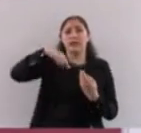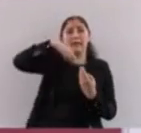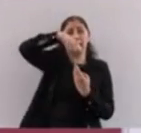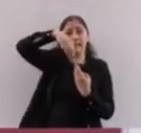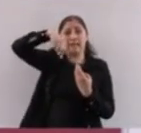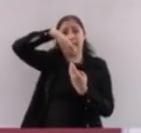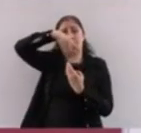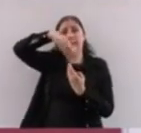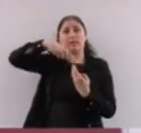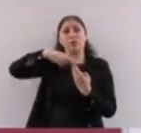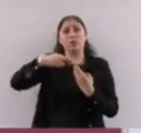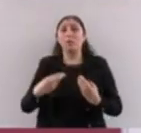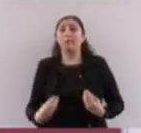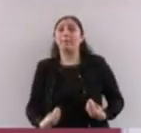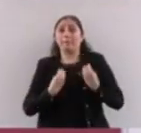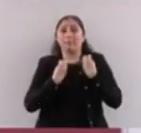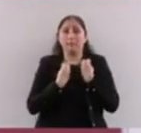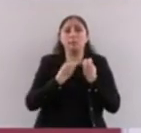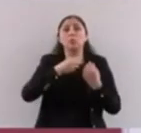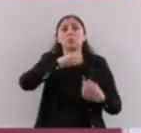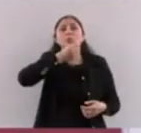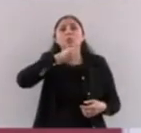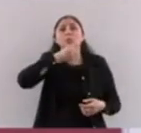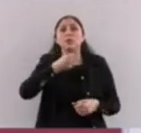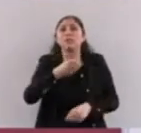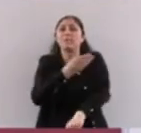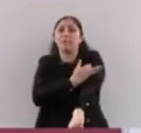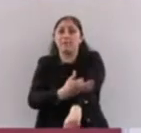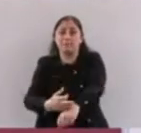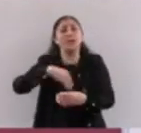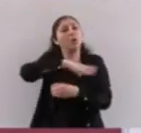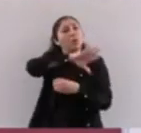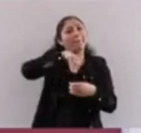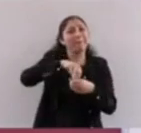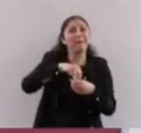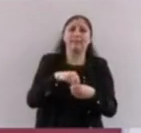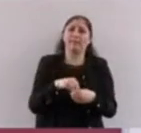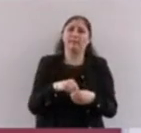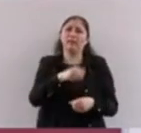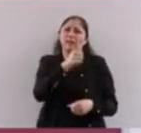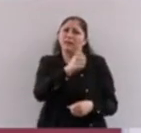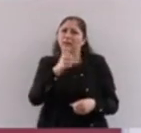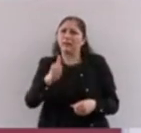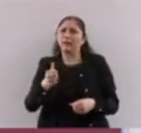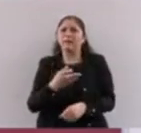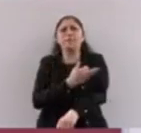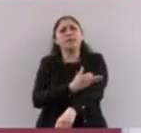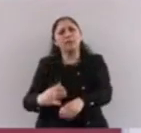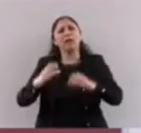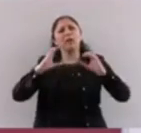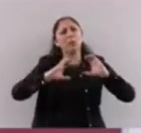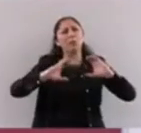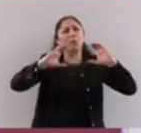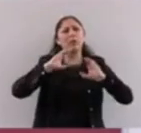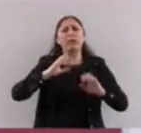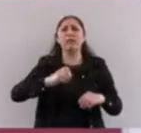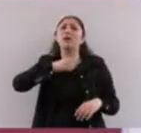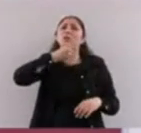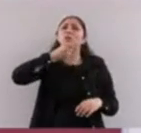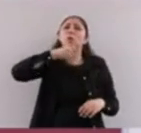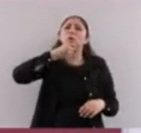familia completa. Entonces, aquí cada familia cuida a su adulto mayor porque tenemos esta